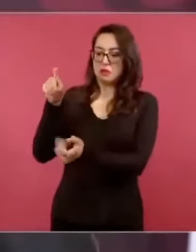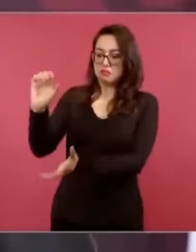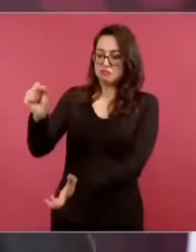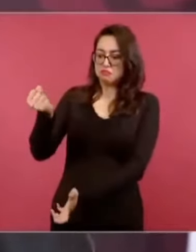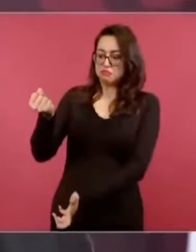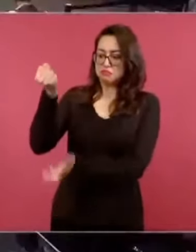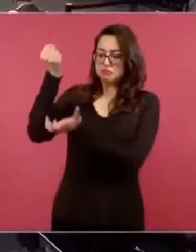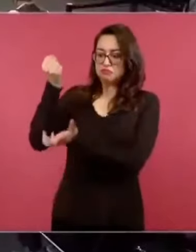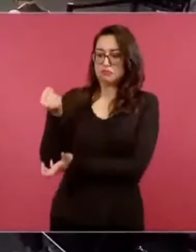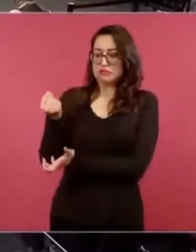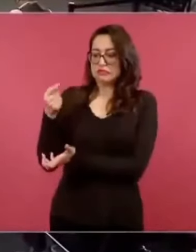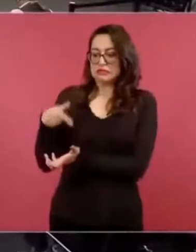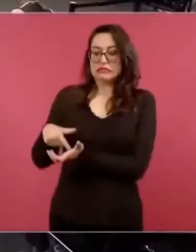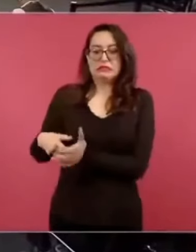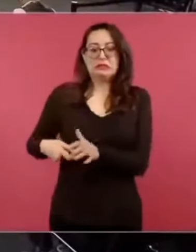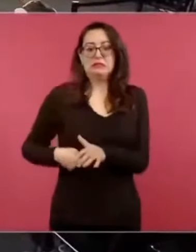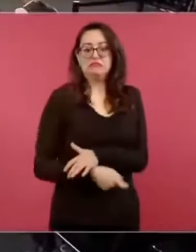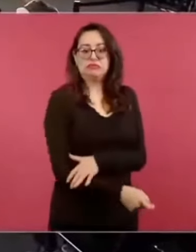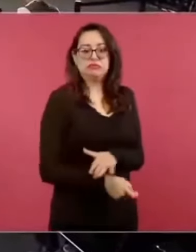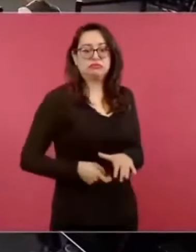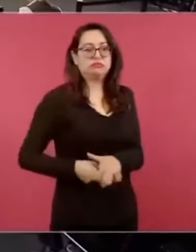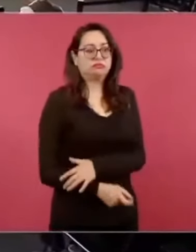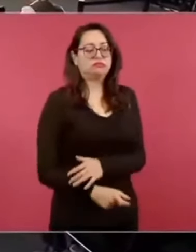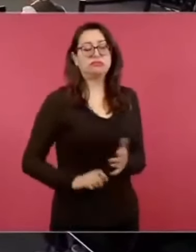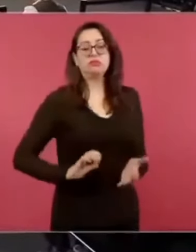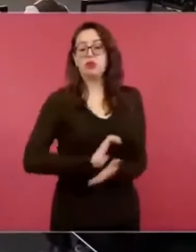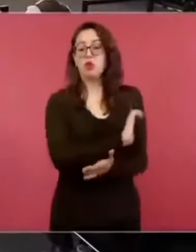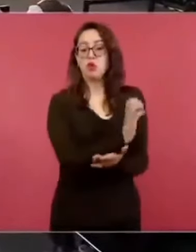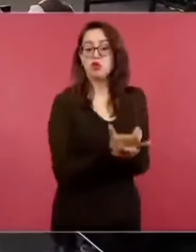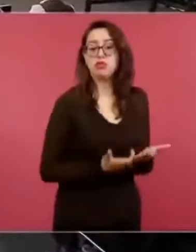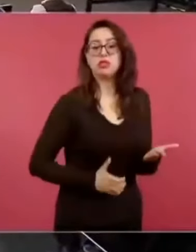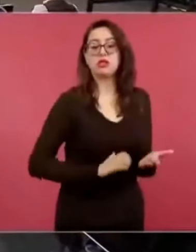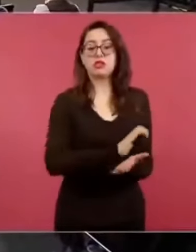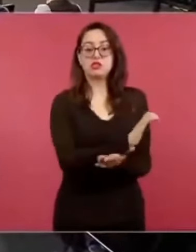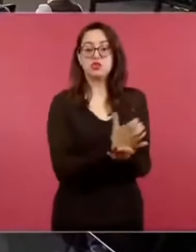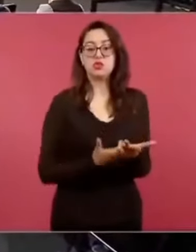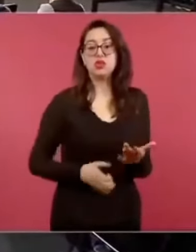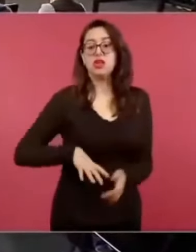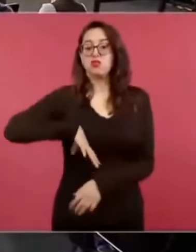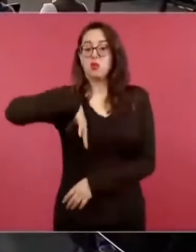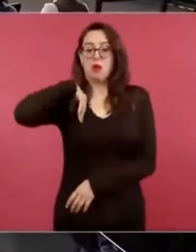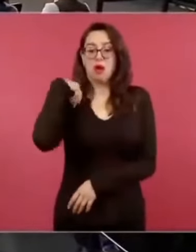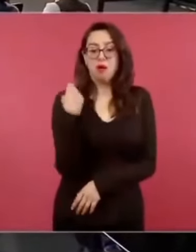pueblo, dándoles contratos leoninos.